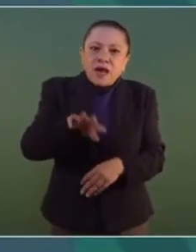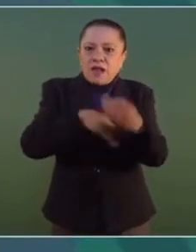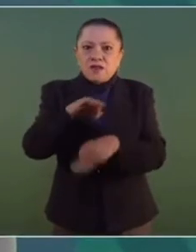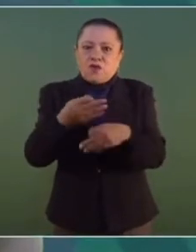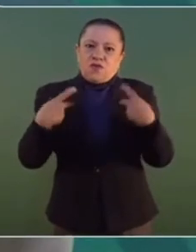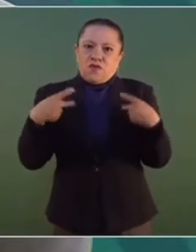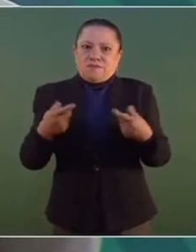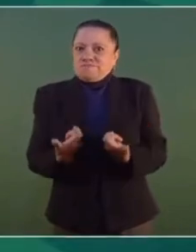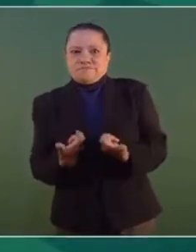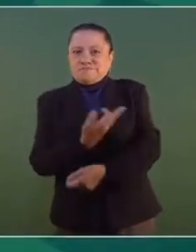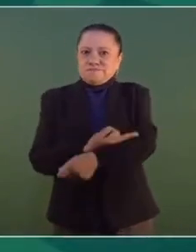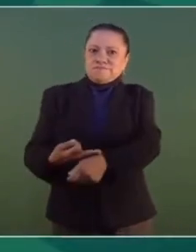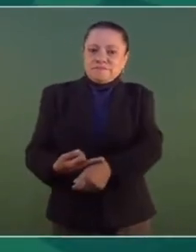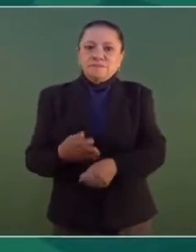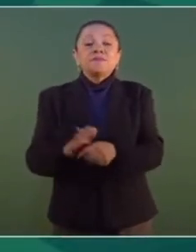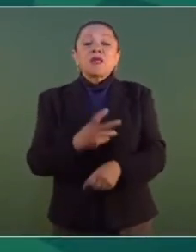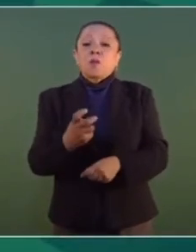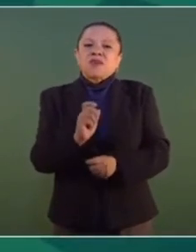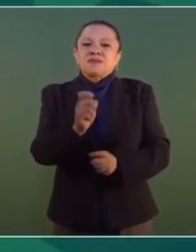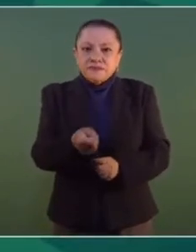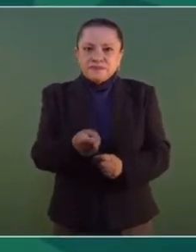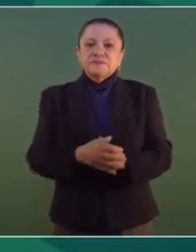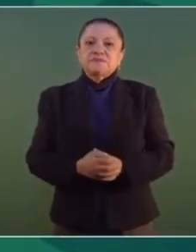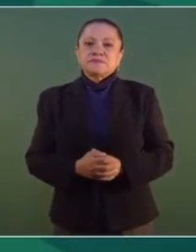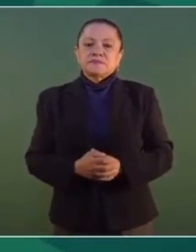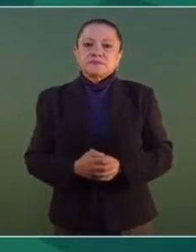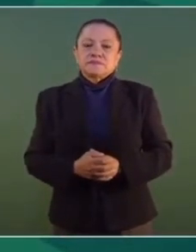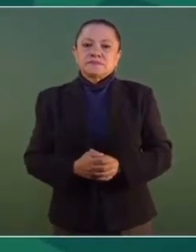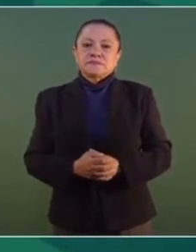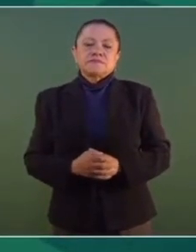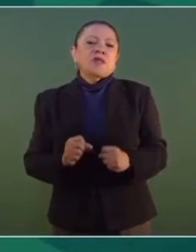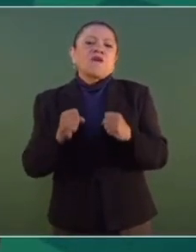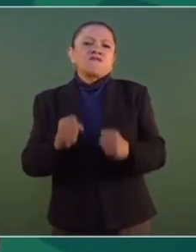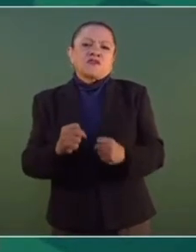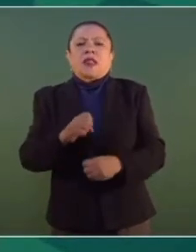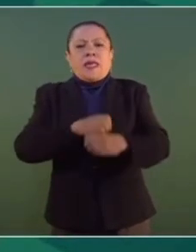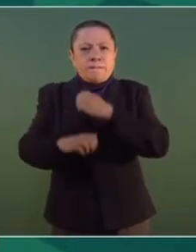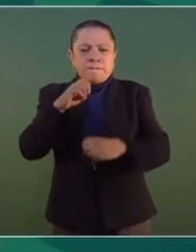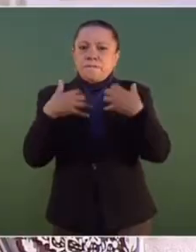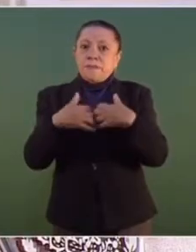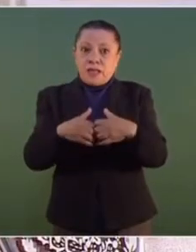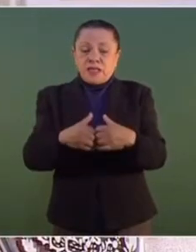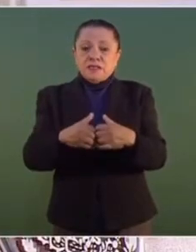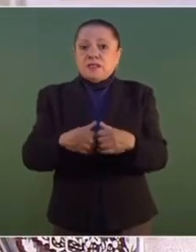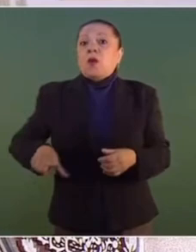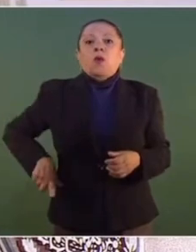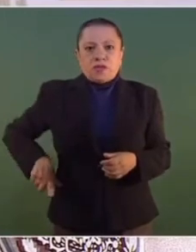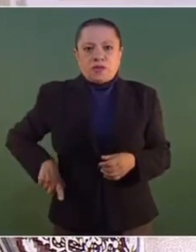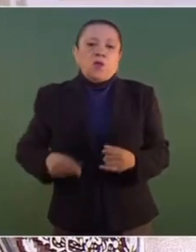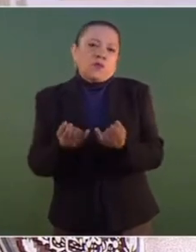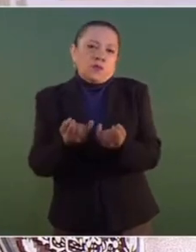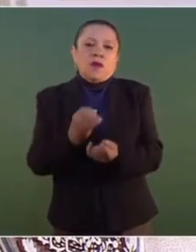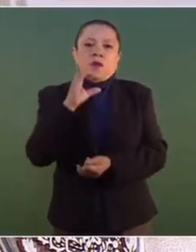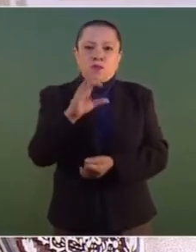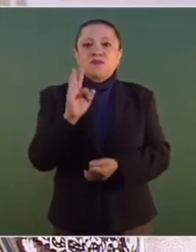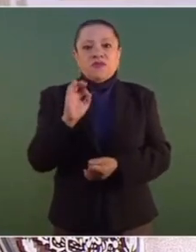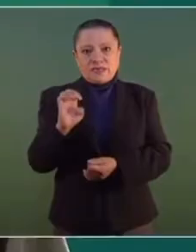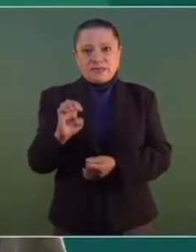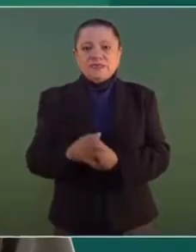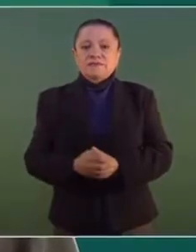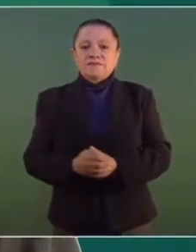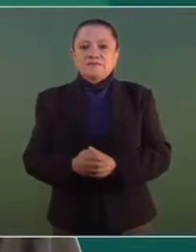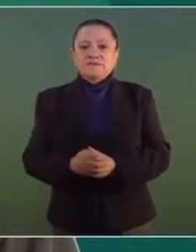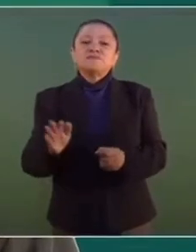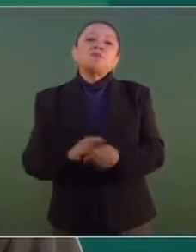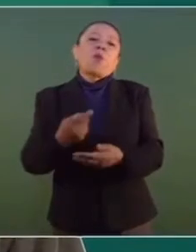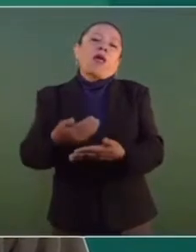esto significa el fortalecer a empresas públicas como la Comisión Federal de Electricidad, porque